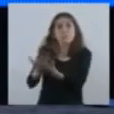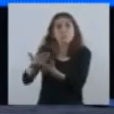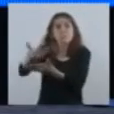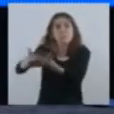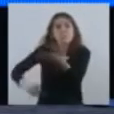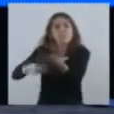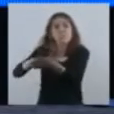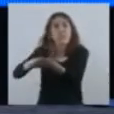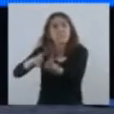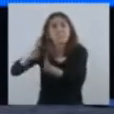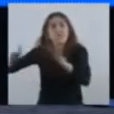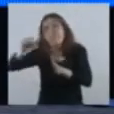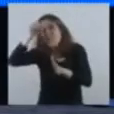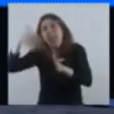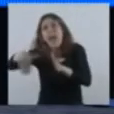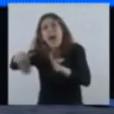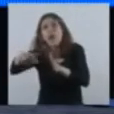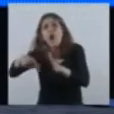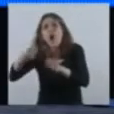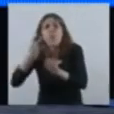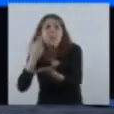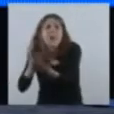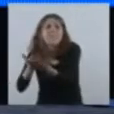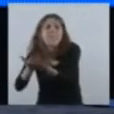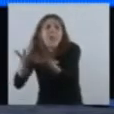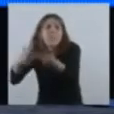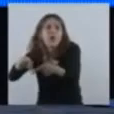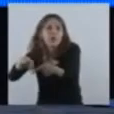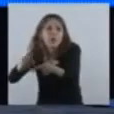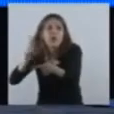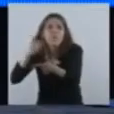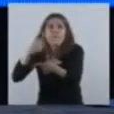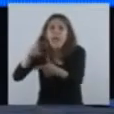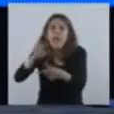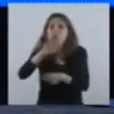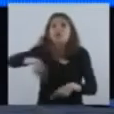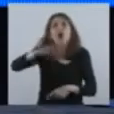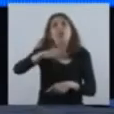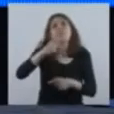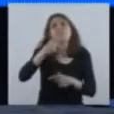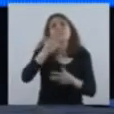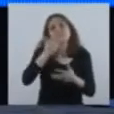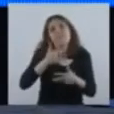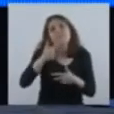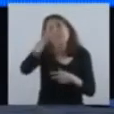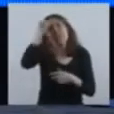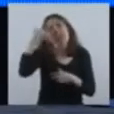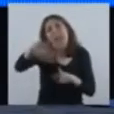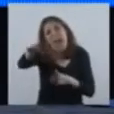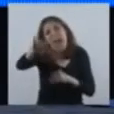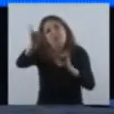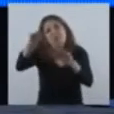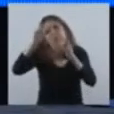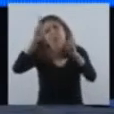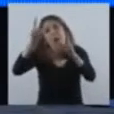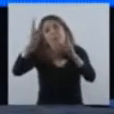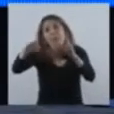queremos que exista verano. Pero para que exista verano, es muy importante que nos cuidemos hoy.